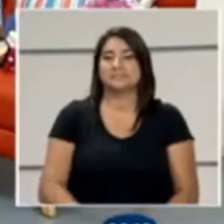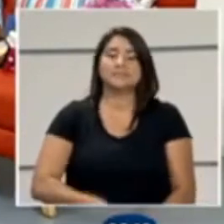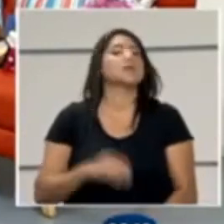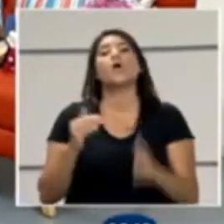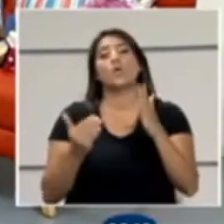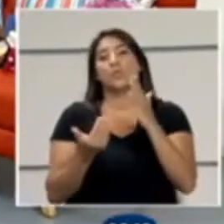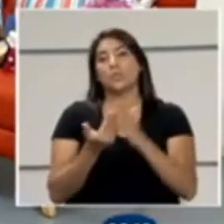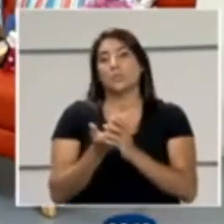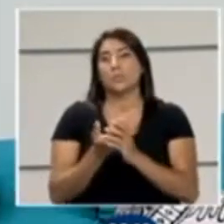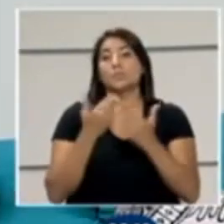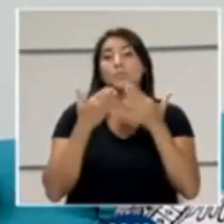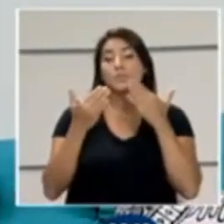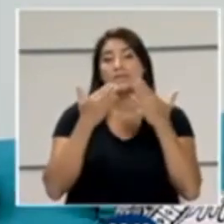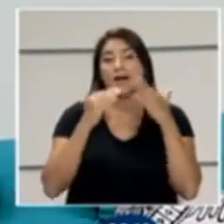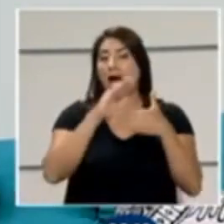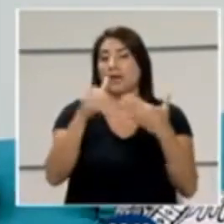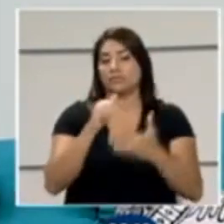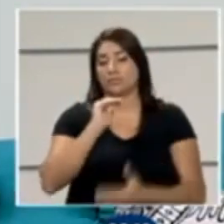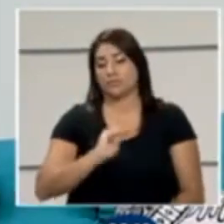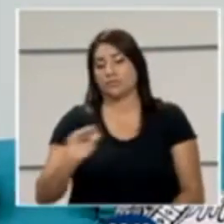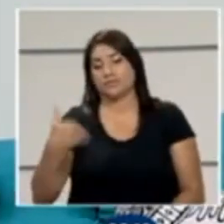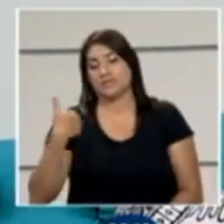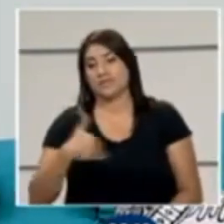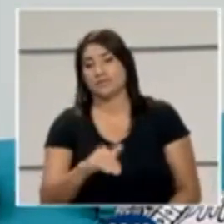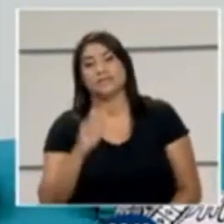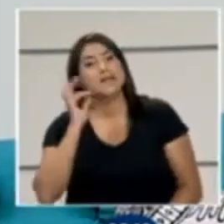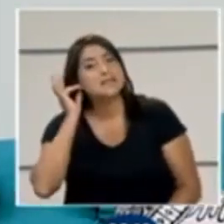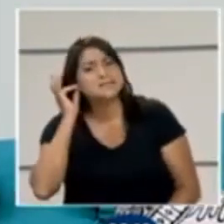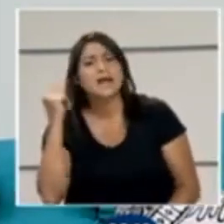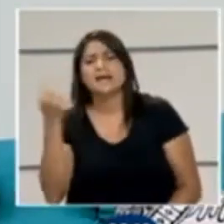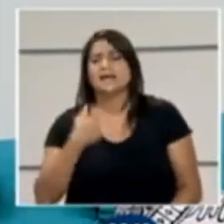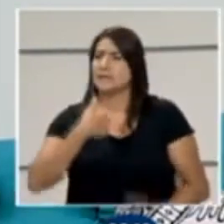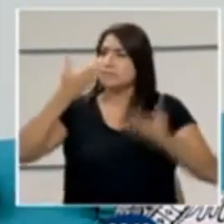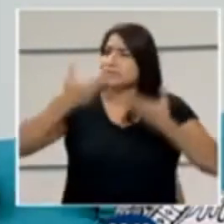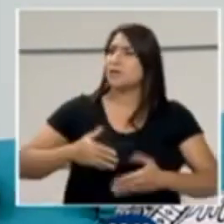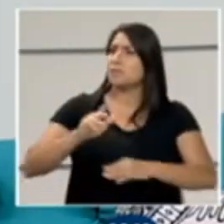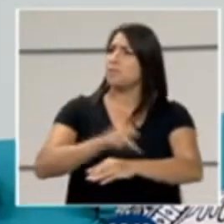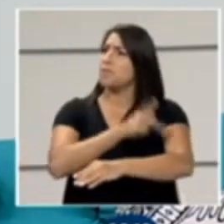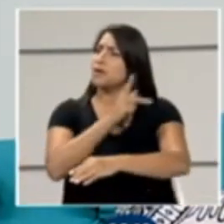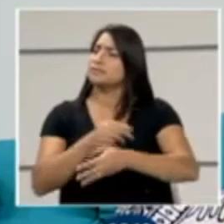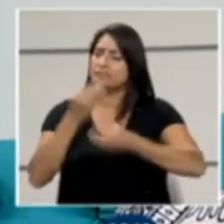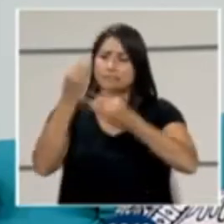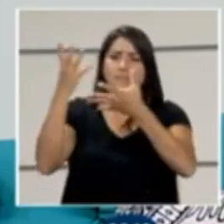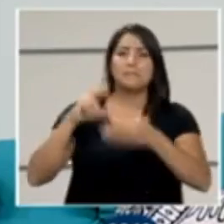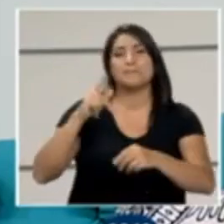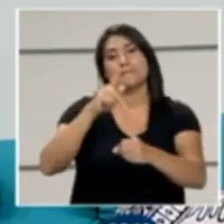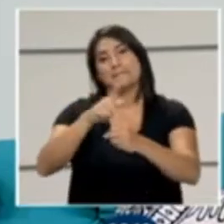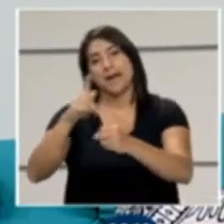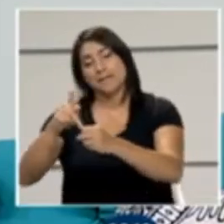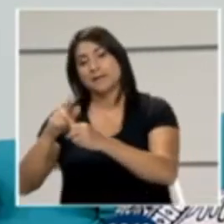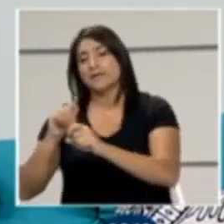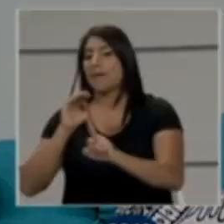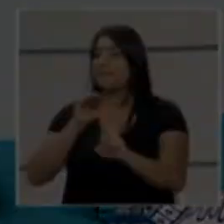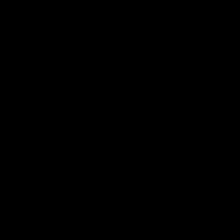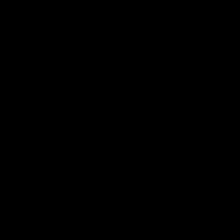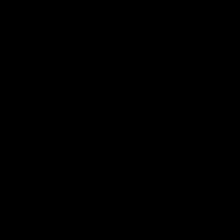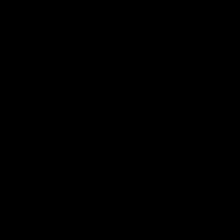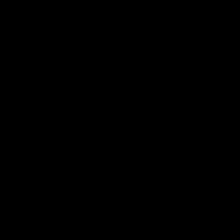Nuevamente, muchísimas gracias a todos los chicos y chicas de verdad que siempre se apuntan con nosotros para poder mandarnos los materiales.